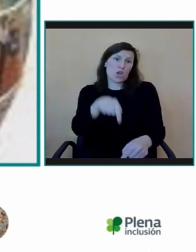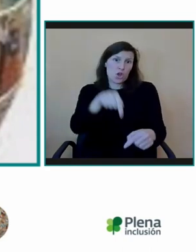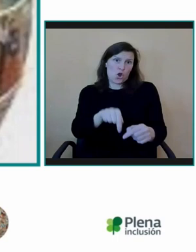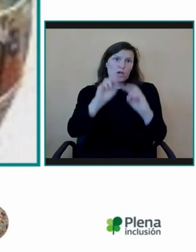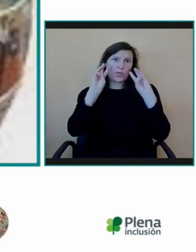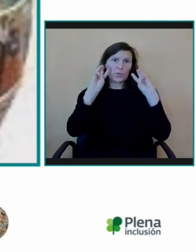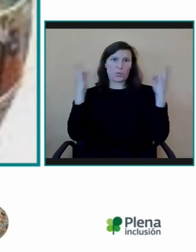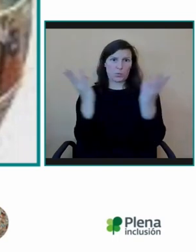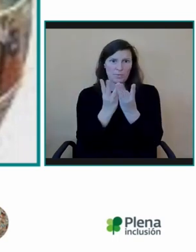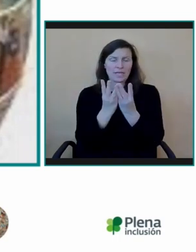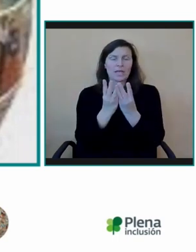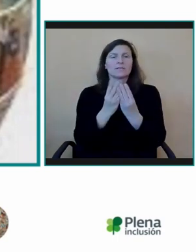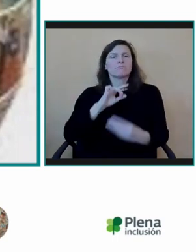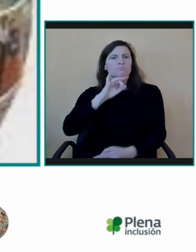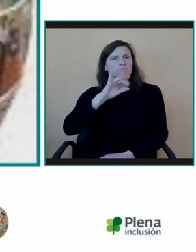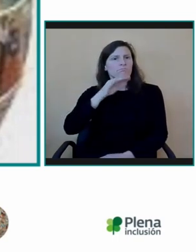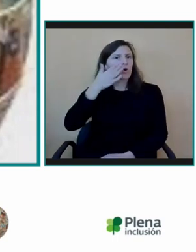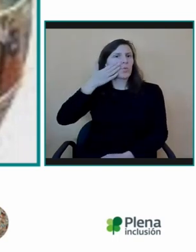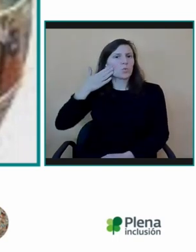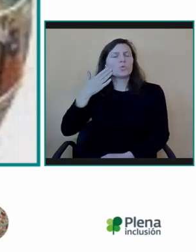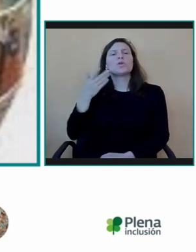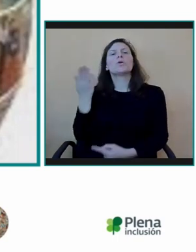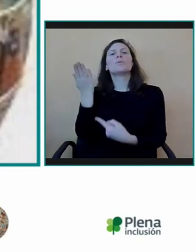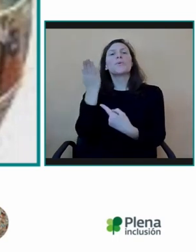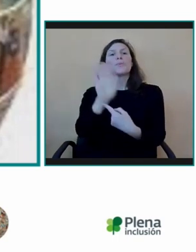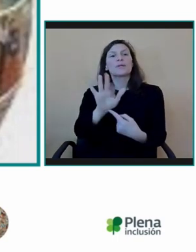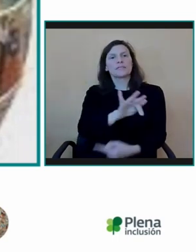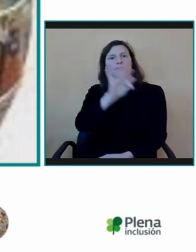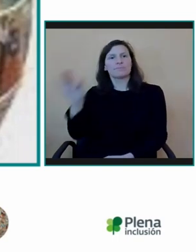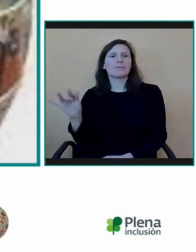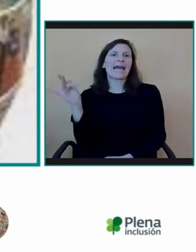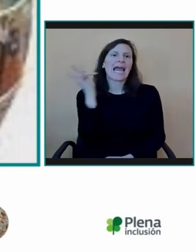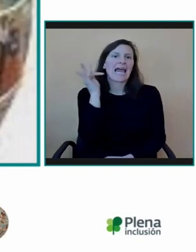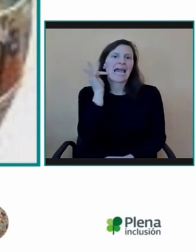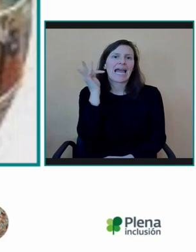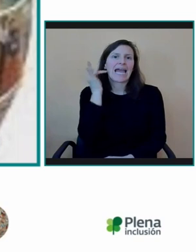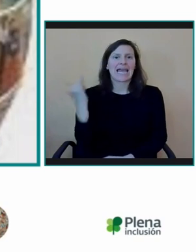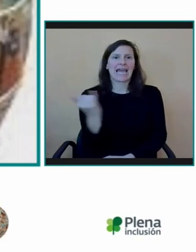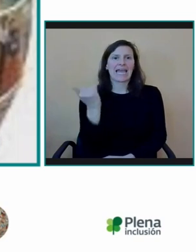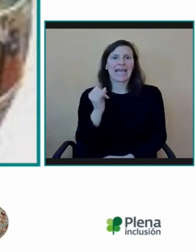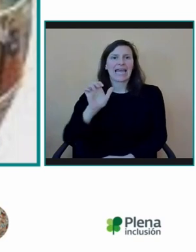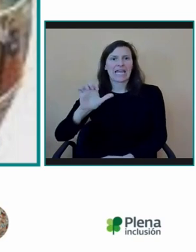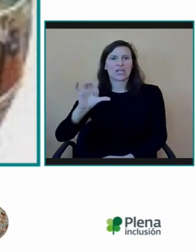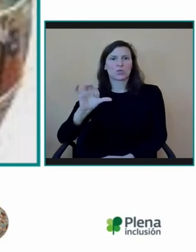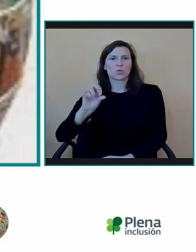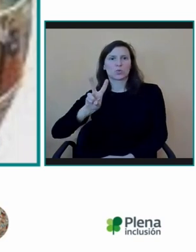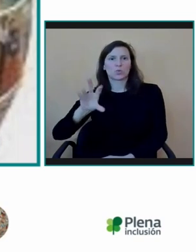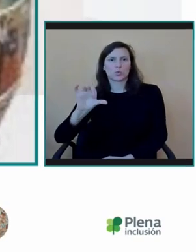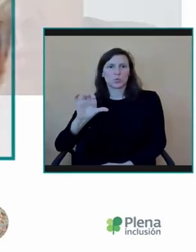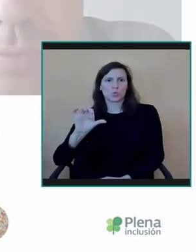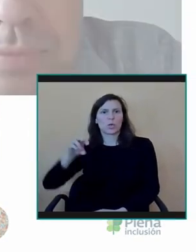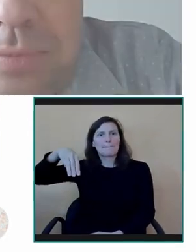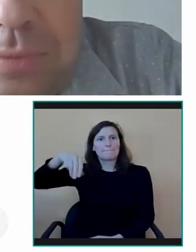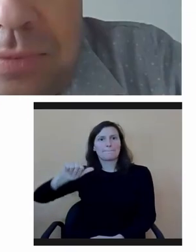tengo el gusto de presentarles y darle la palabra a Jesús Martín, como he dicho antes, el director general de Derechos de